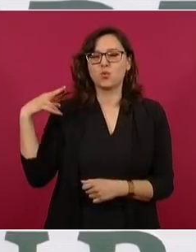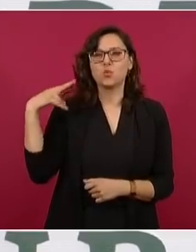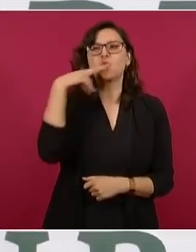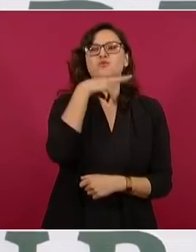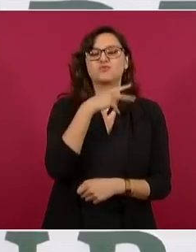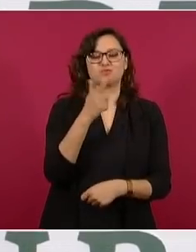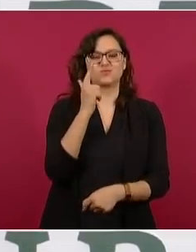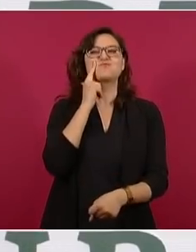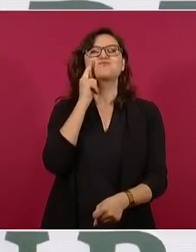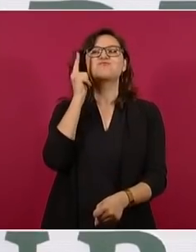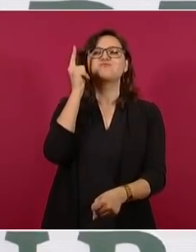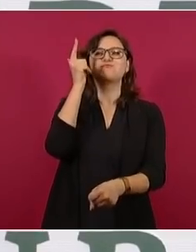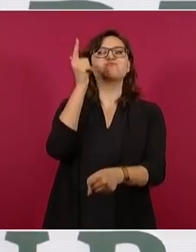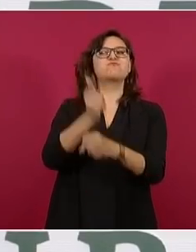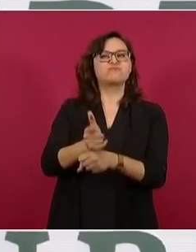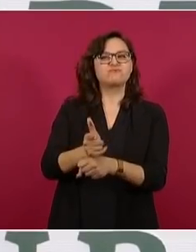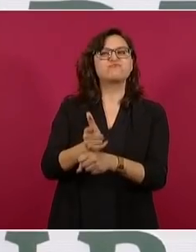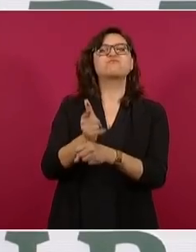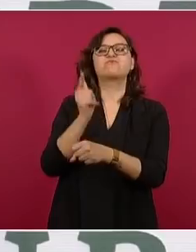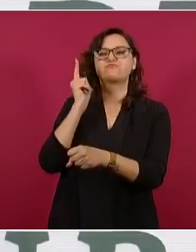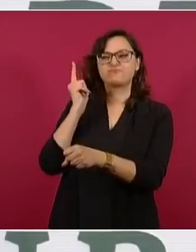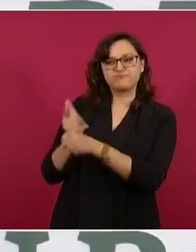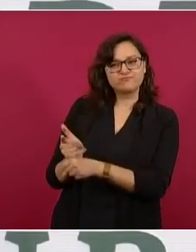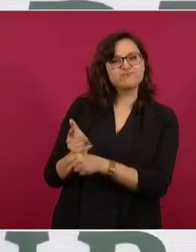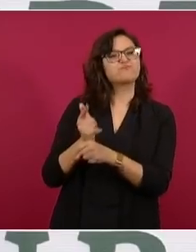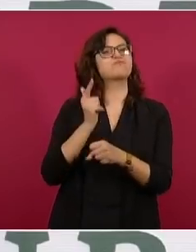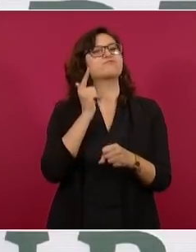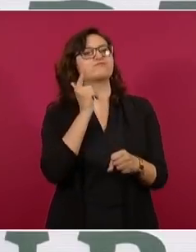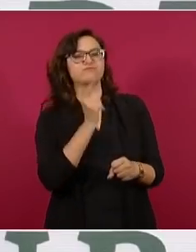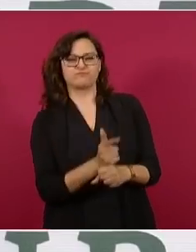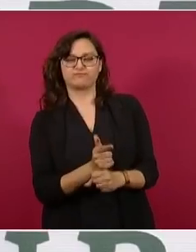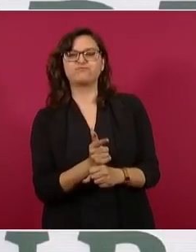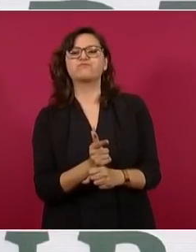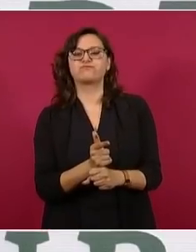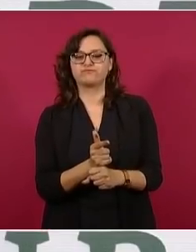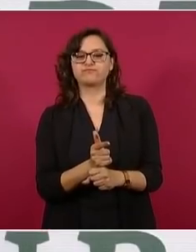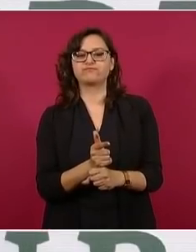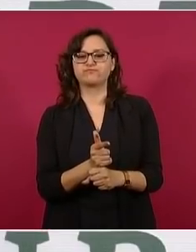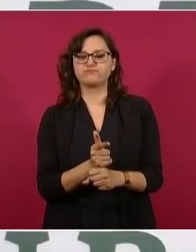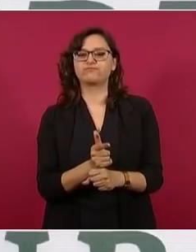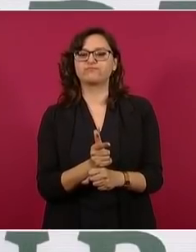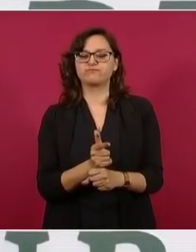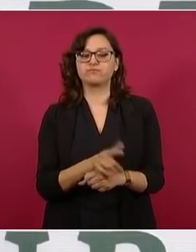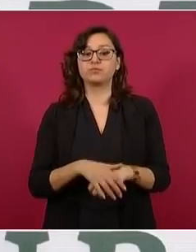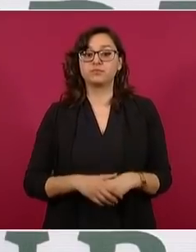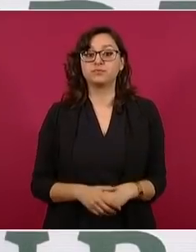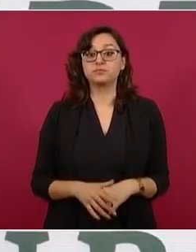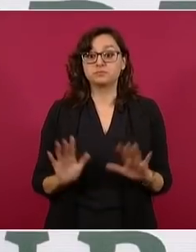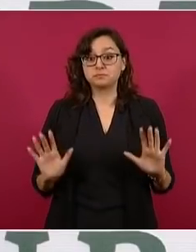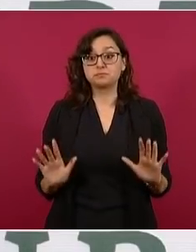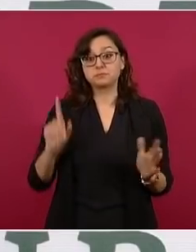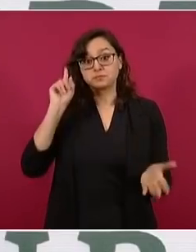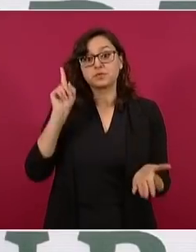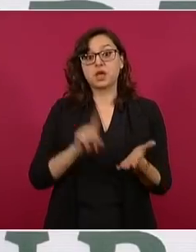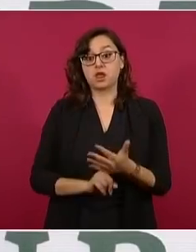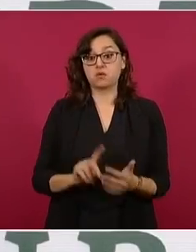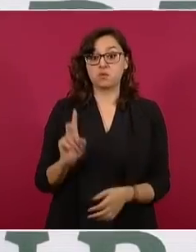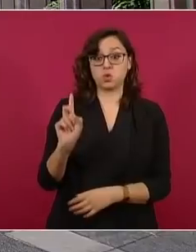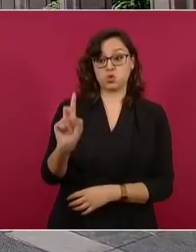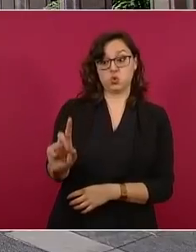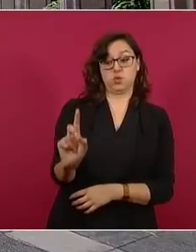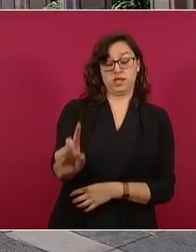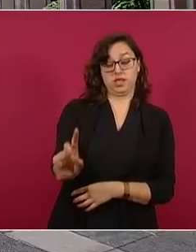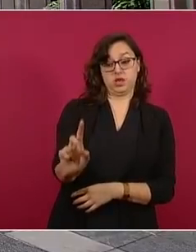relevante emplazamiento. Creo que el domingo próximo